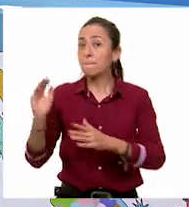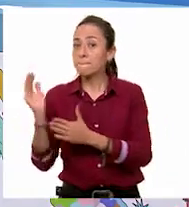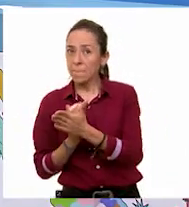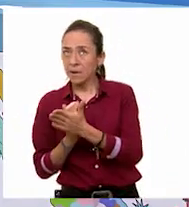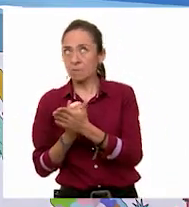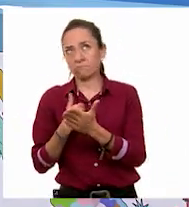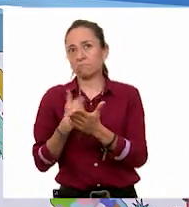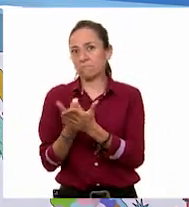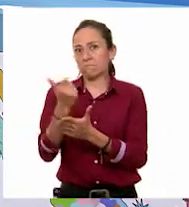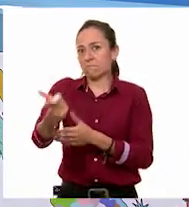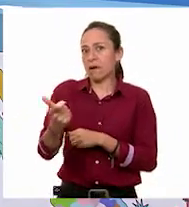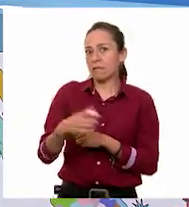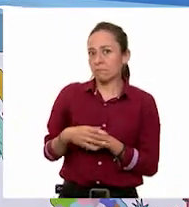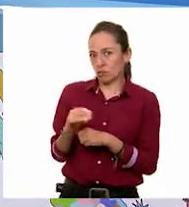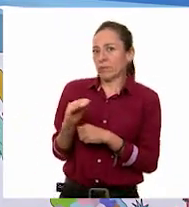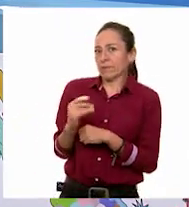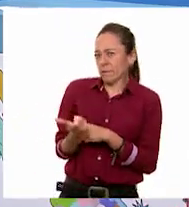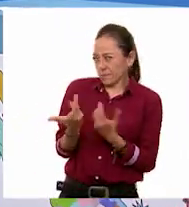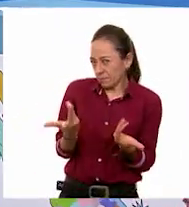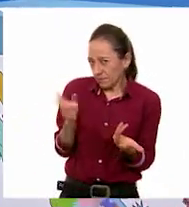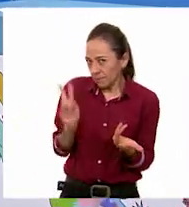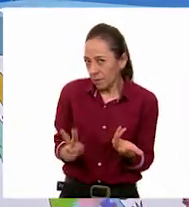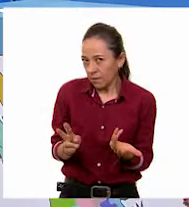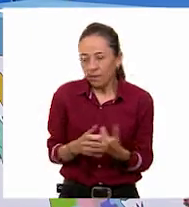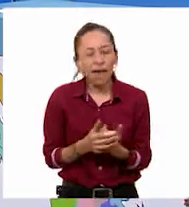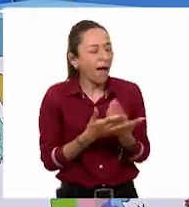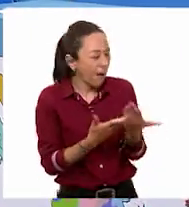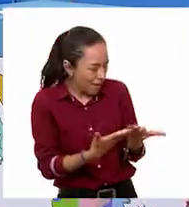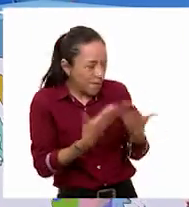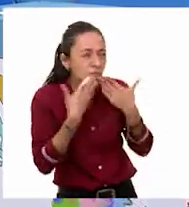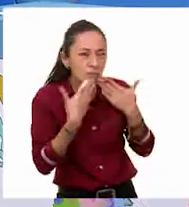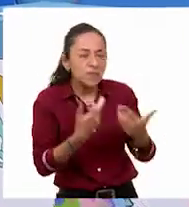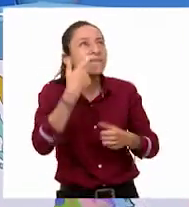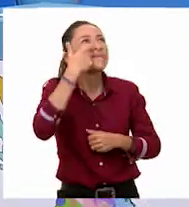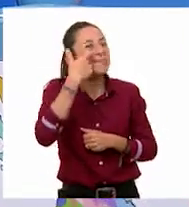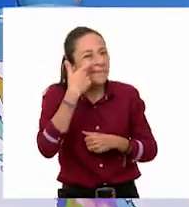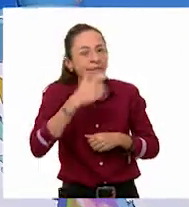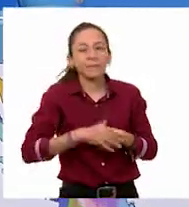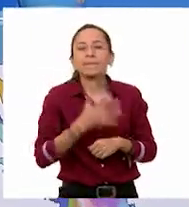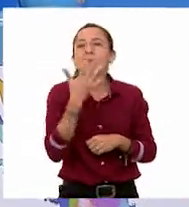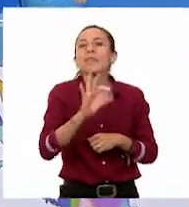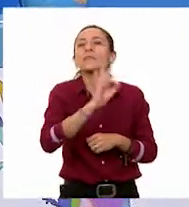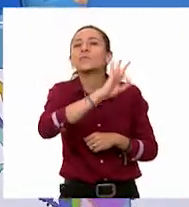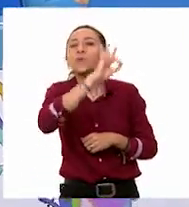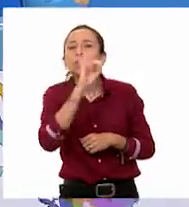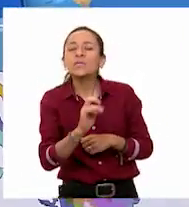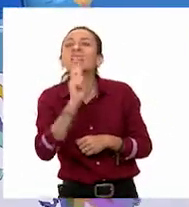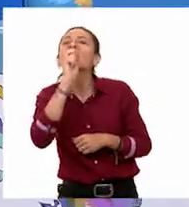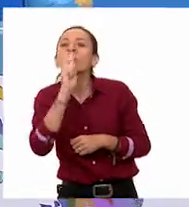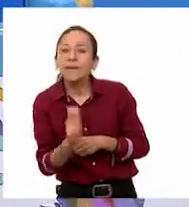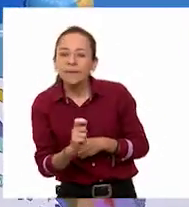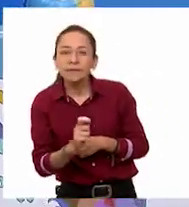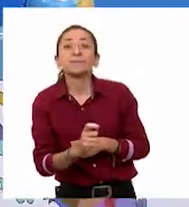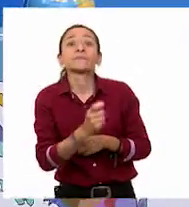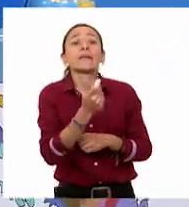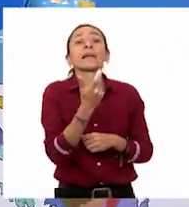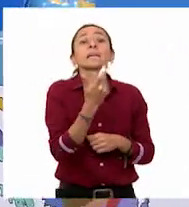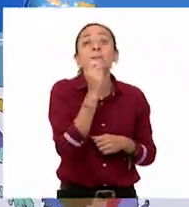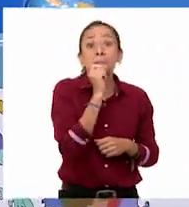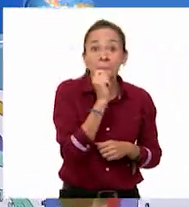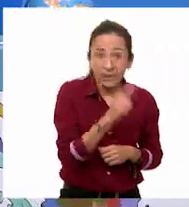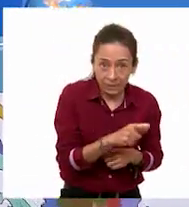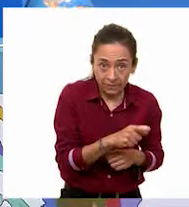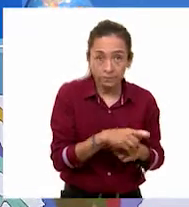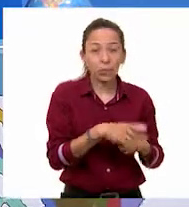Sigamos con los mismos datos. Está bien. A ver, si un descuento del 10% significa que por cada 100 pesos te descuentan 10